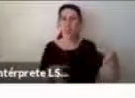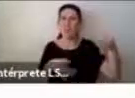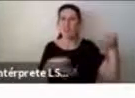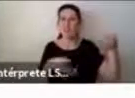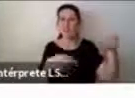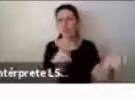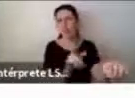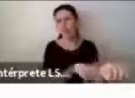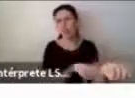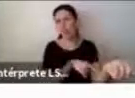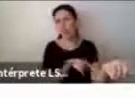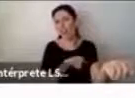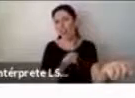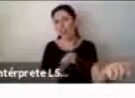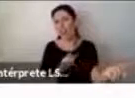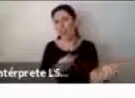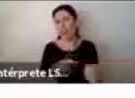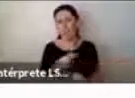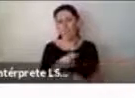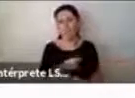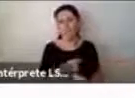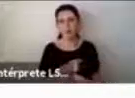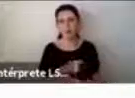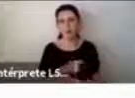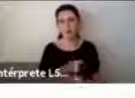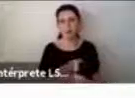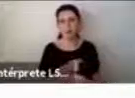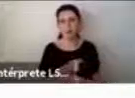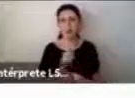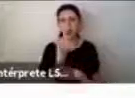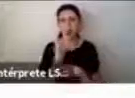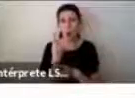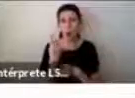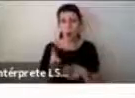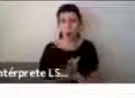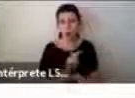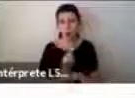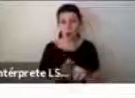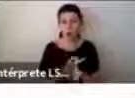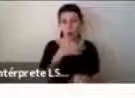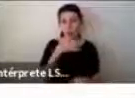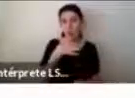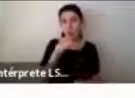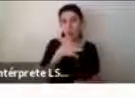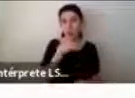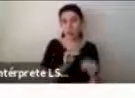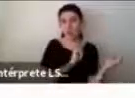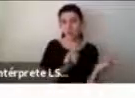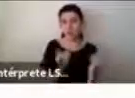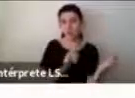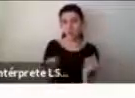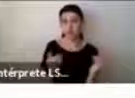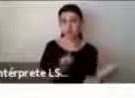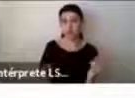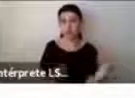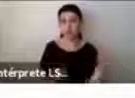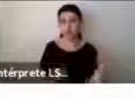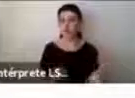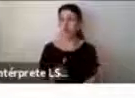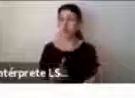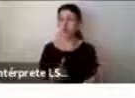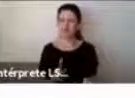la hora, esa intensa en la cual tratamos de transmitir la información no hacía efectivo